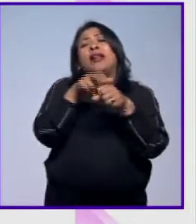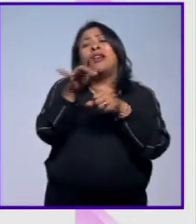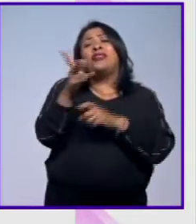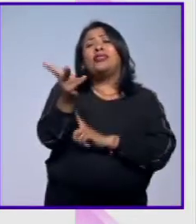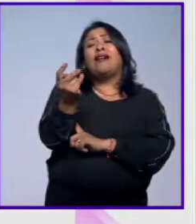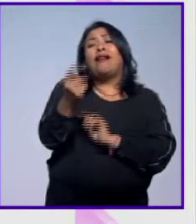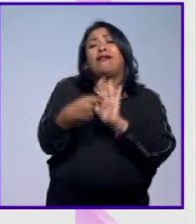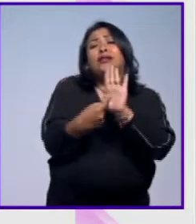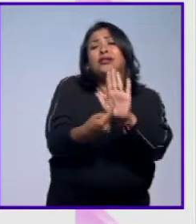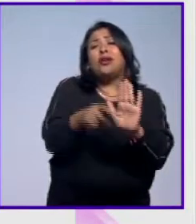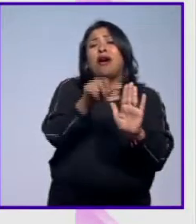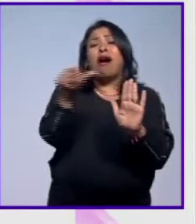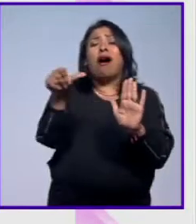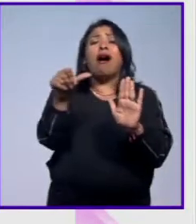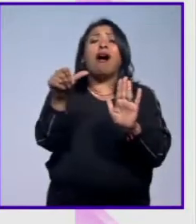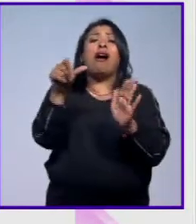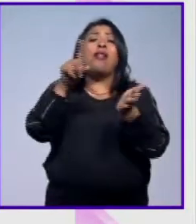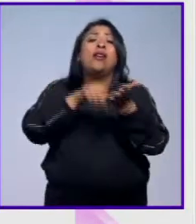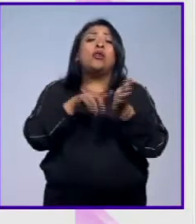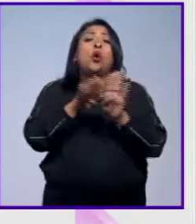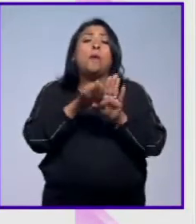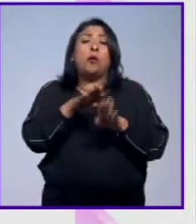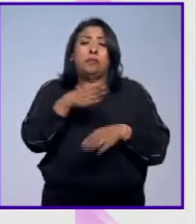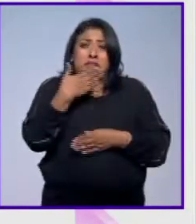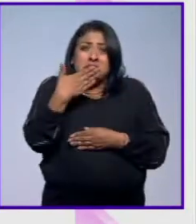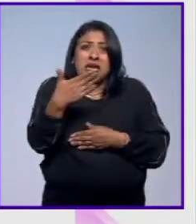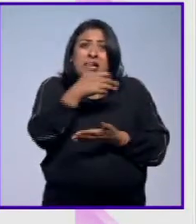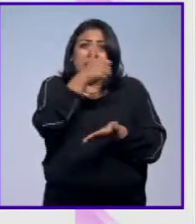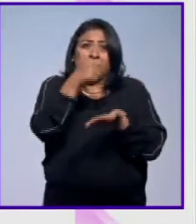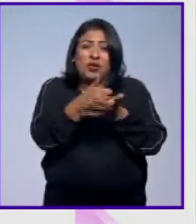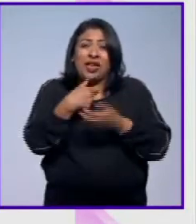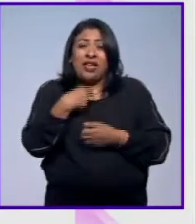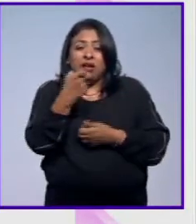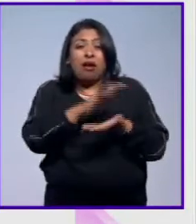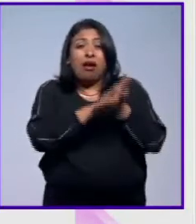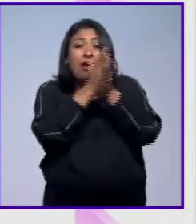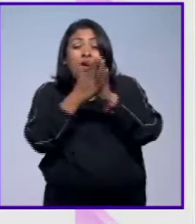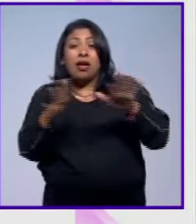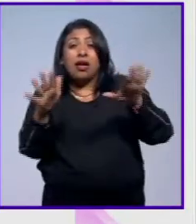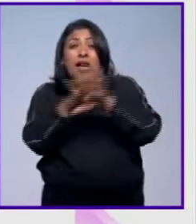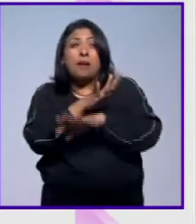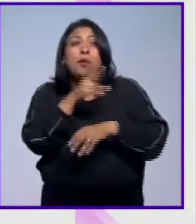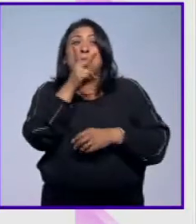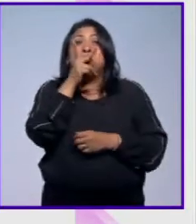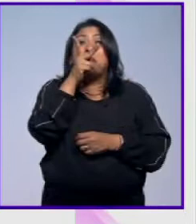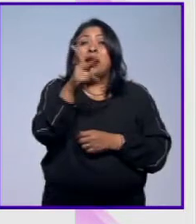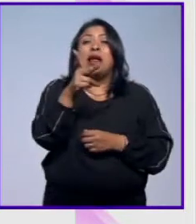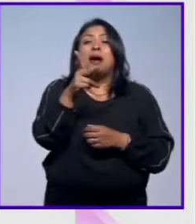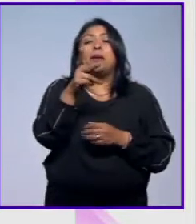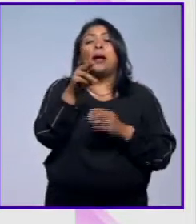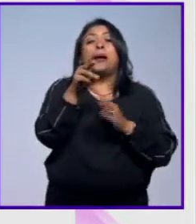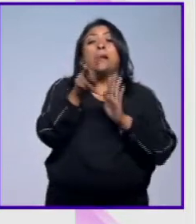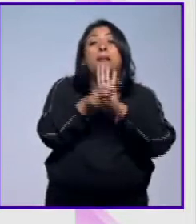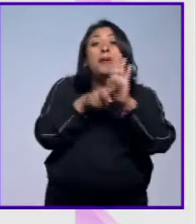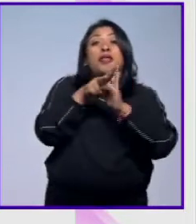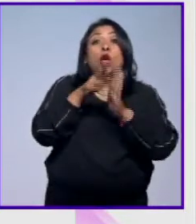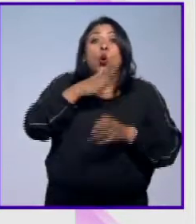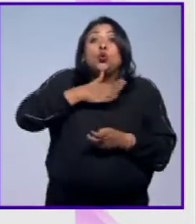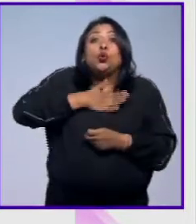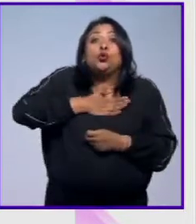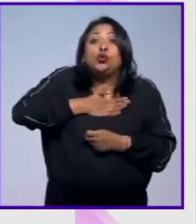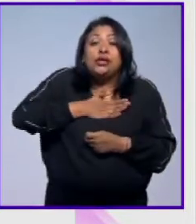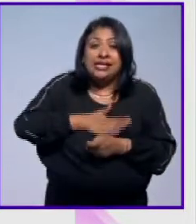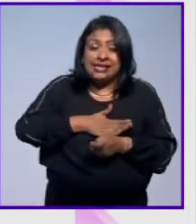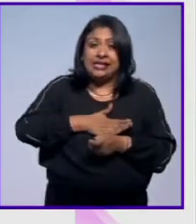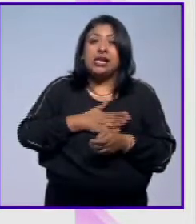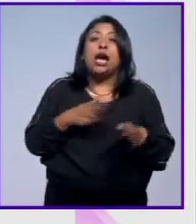televisión para los efectos de la buena ciudad. Pero esto lo traslado a un término llamado videojusticia. Cómo